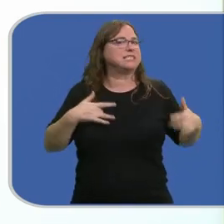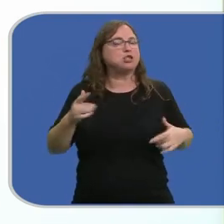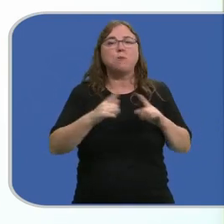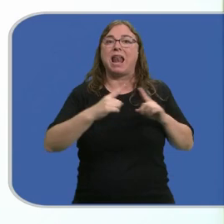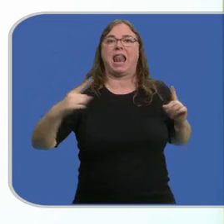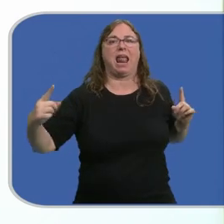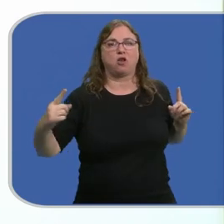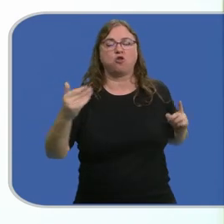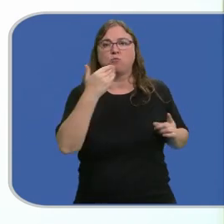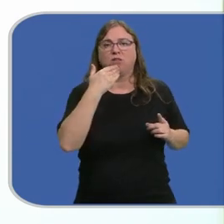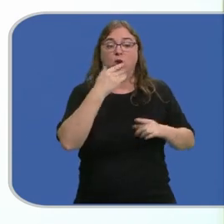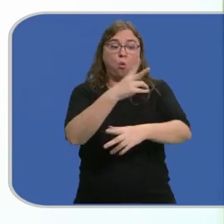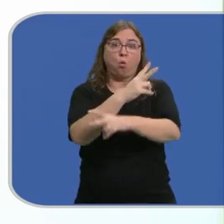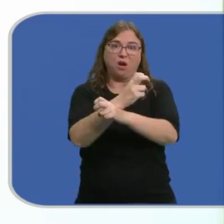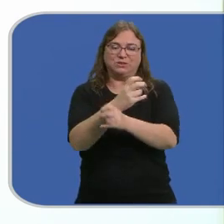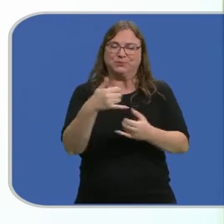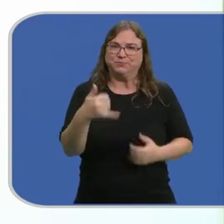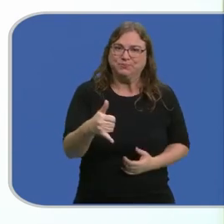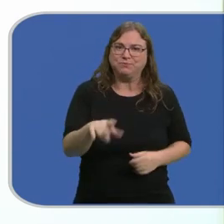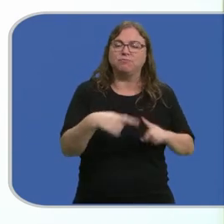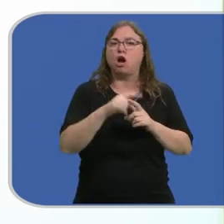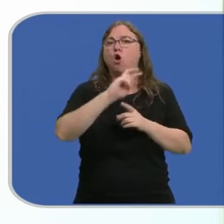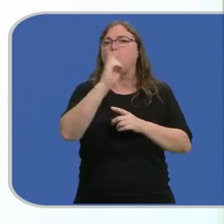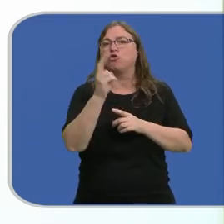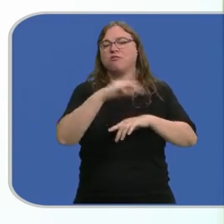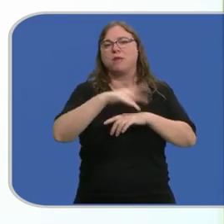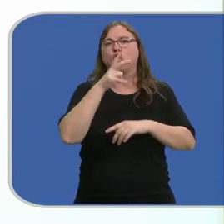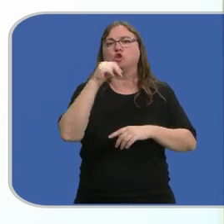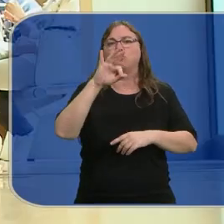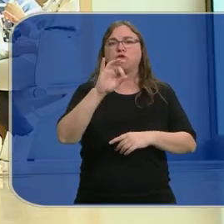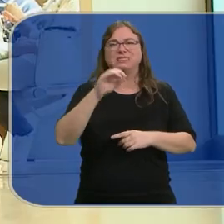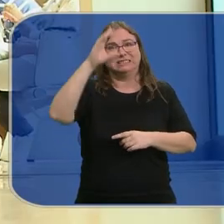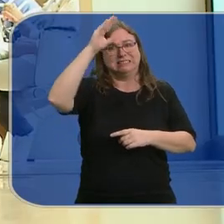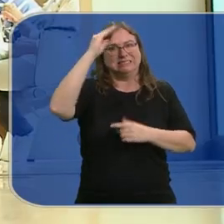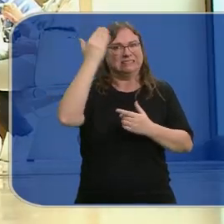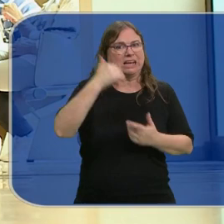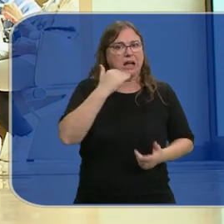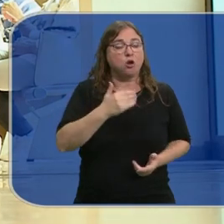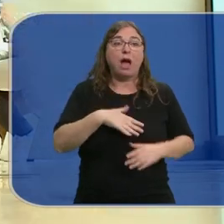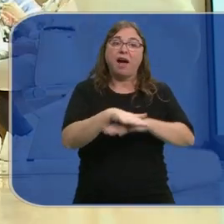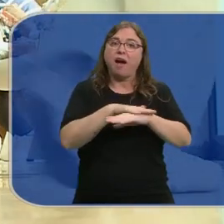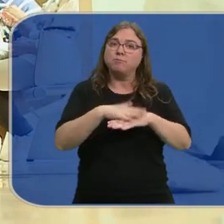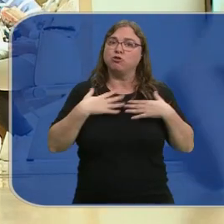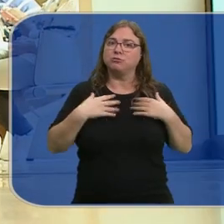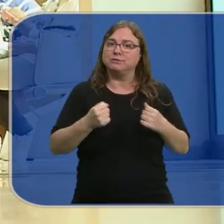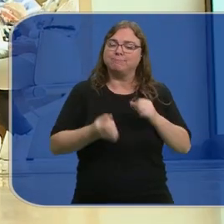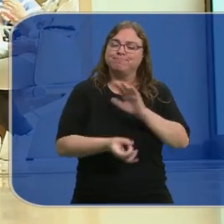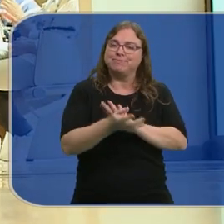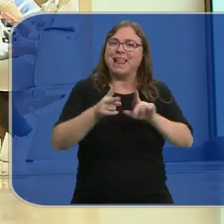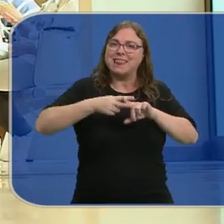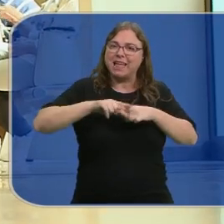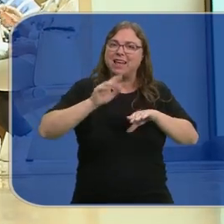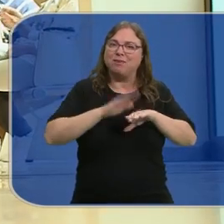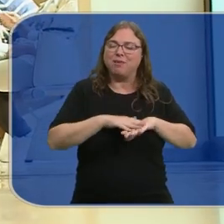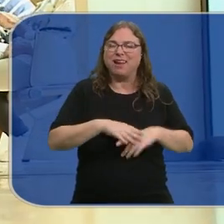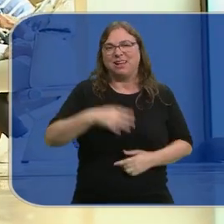a largo plazo pues la osteoporosis y otro tipo de defectos cognitivos. También desde el ámbito sanitario se organizan talleres para